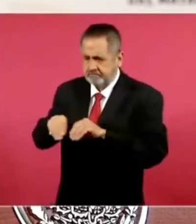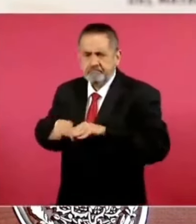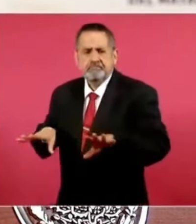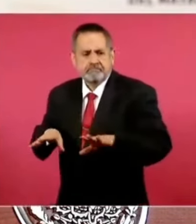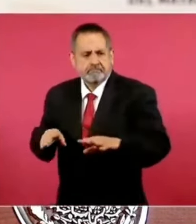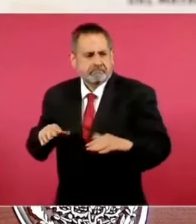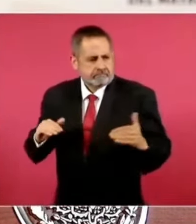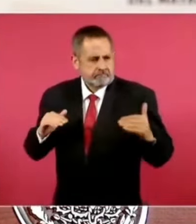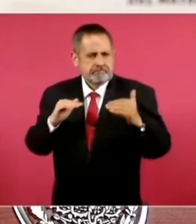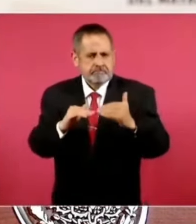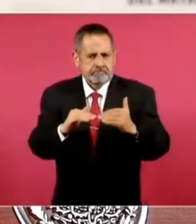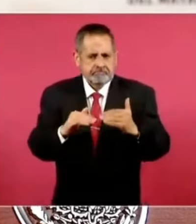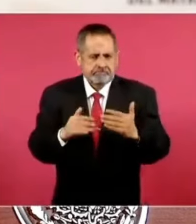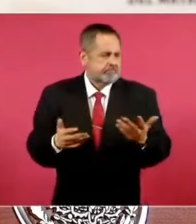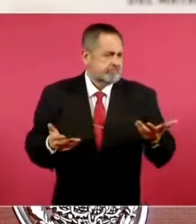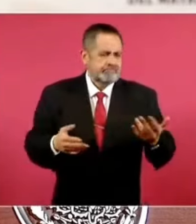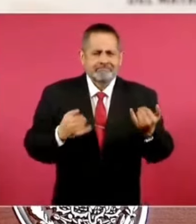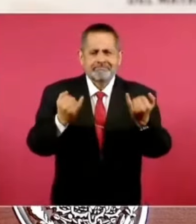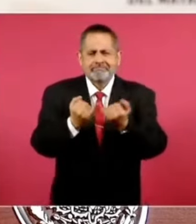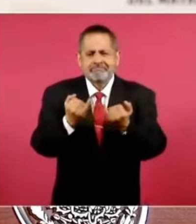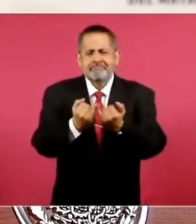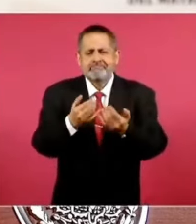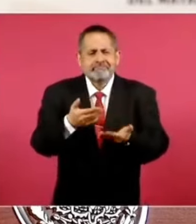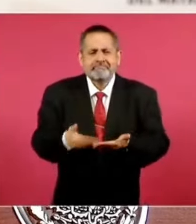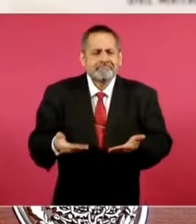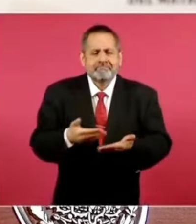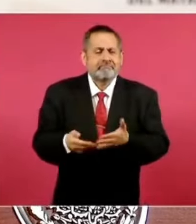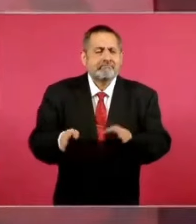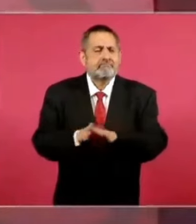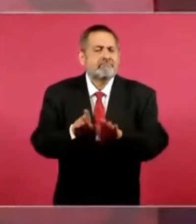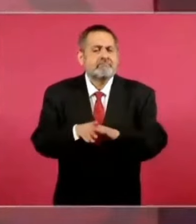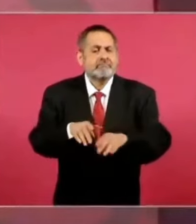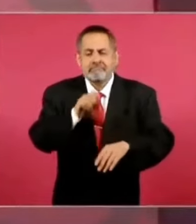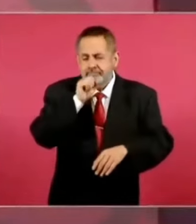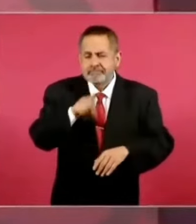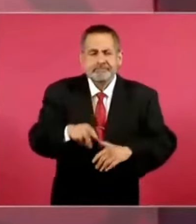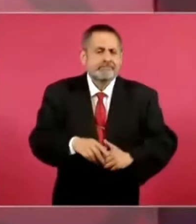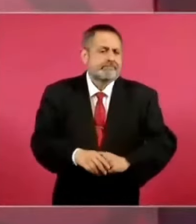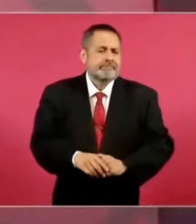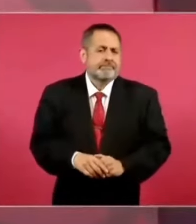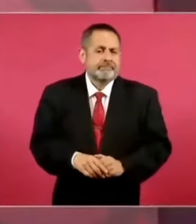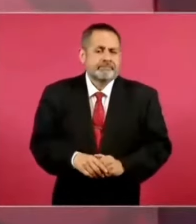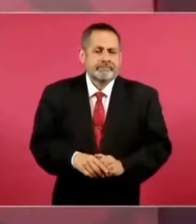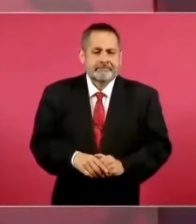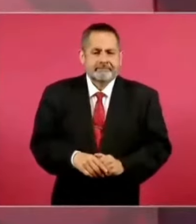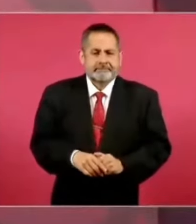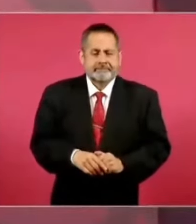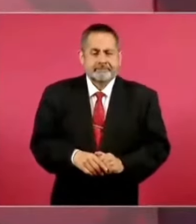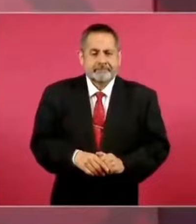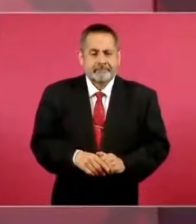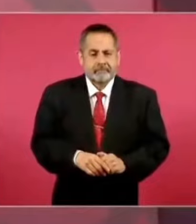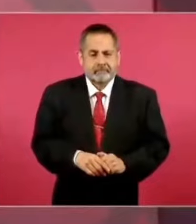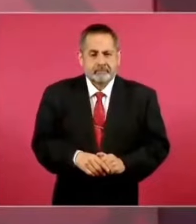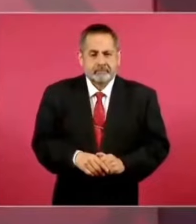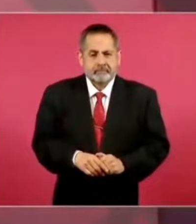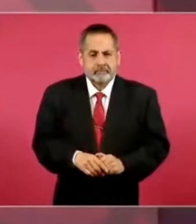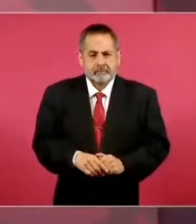Ahora, en el caso de las redes sociales, hay una